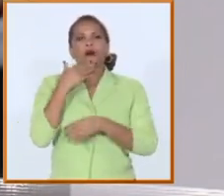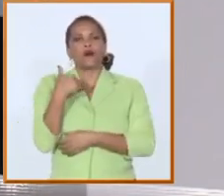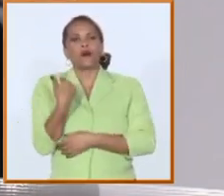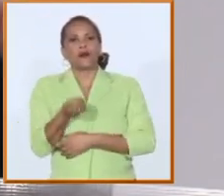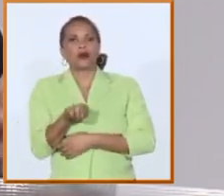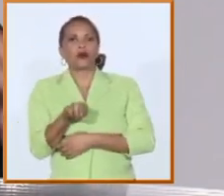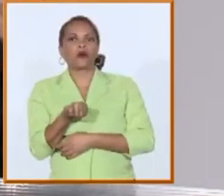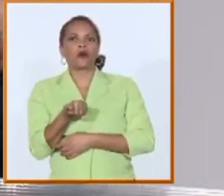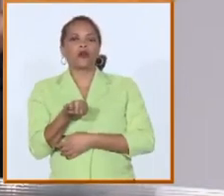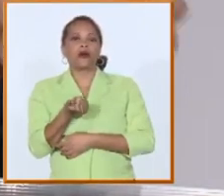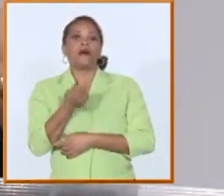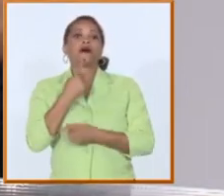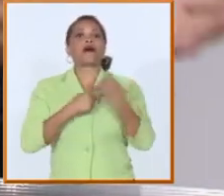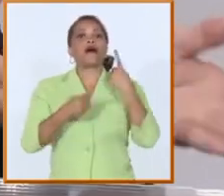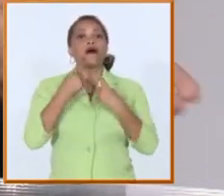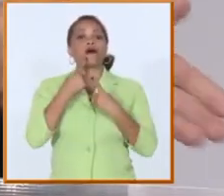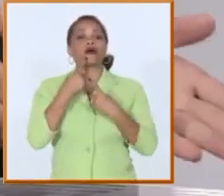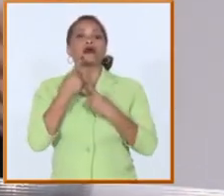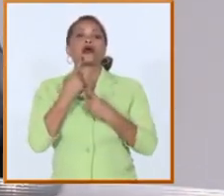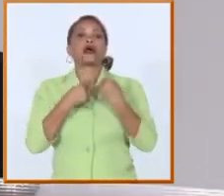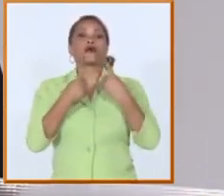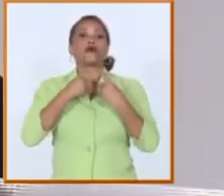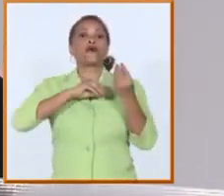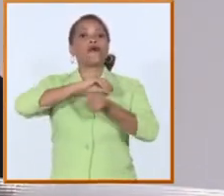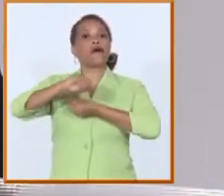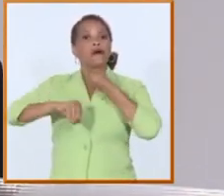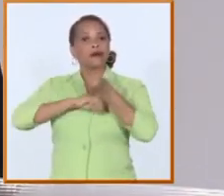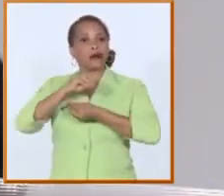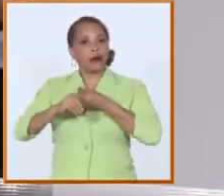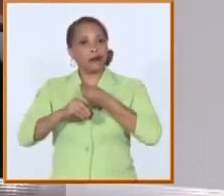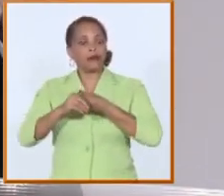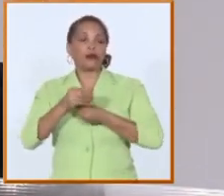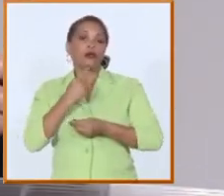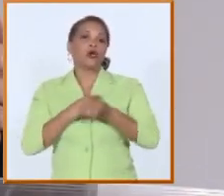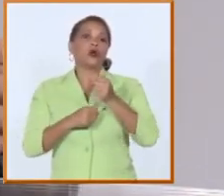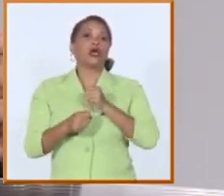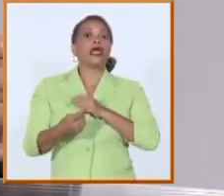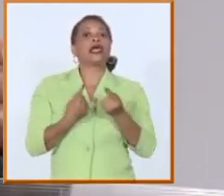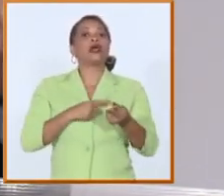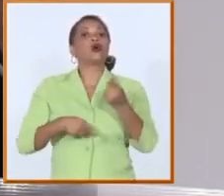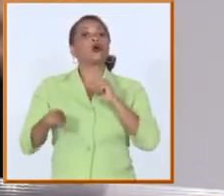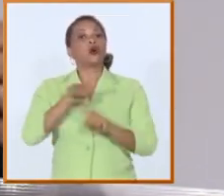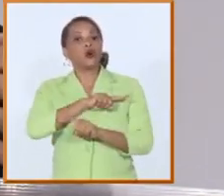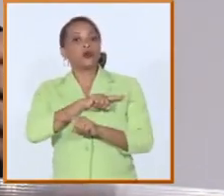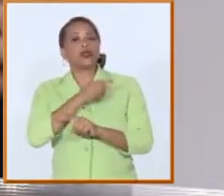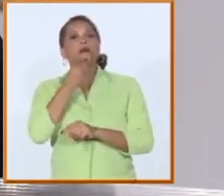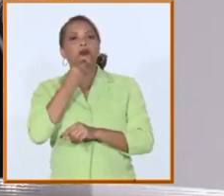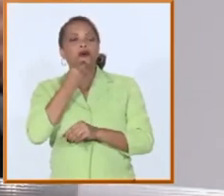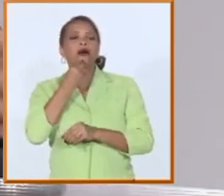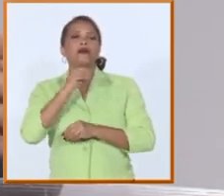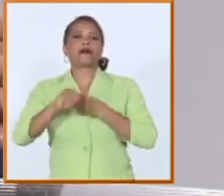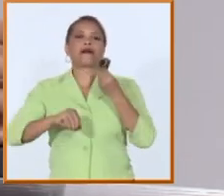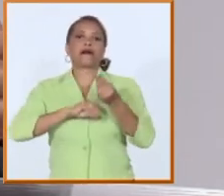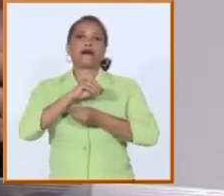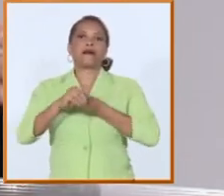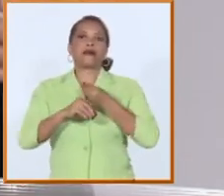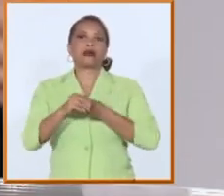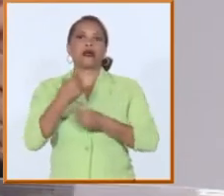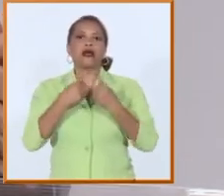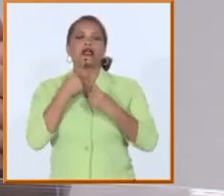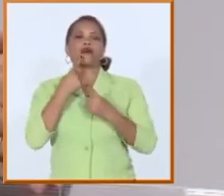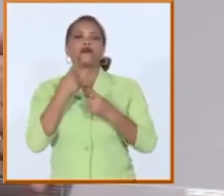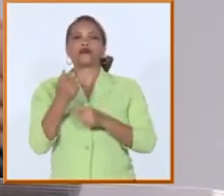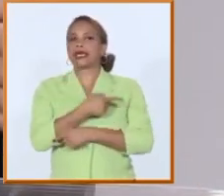para a pesar de algunas condiciones adversas que ya hemos comentado poder realizar ese retorno de la manera más rápida posible